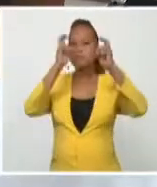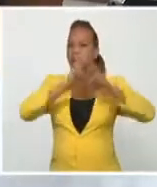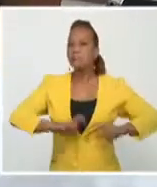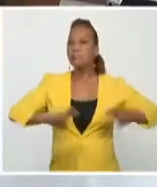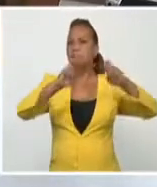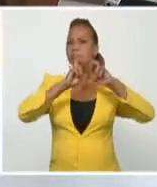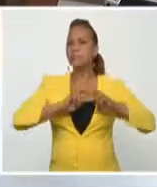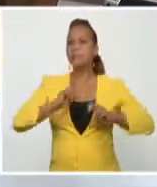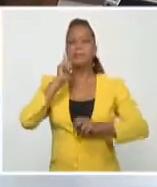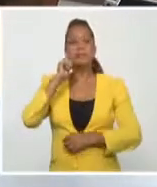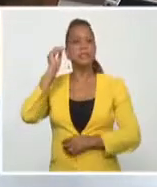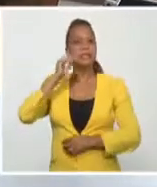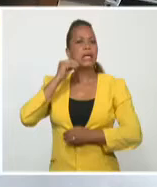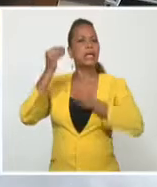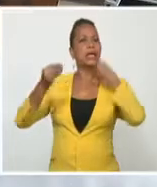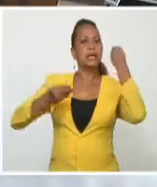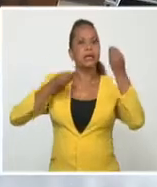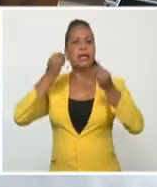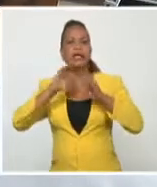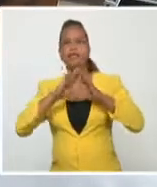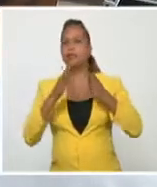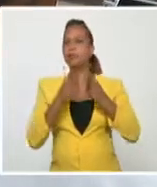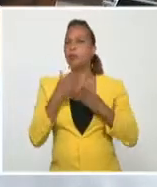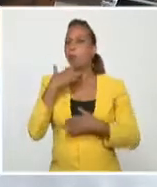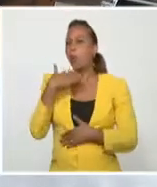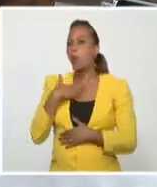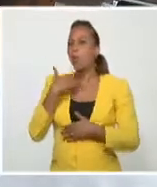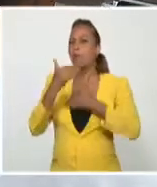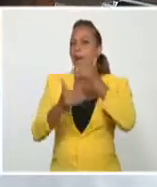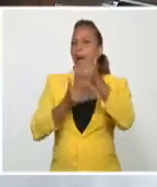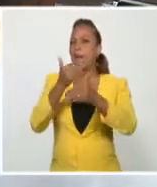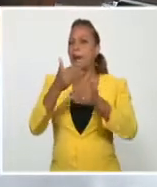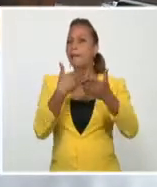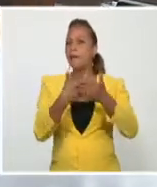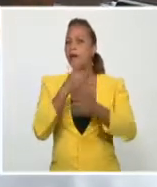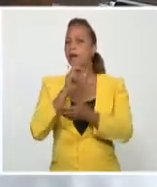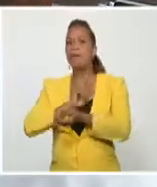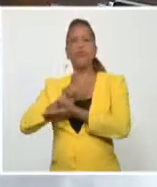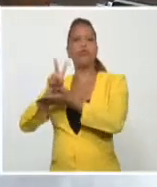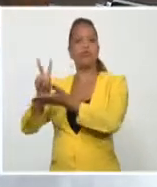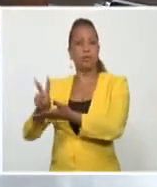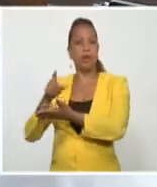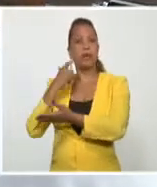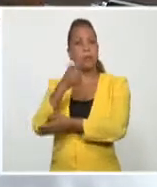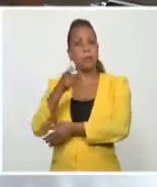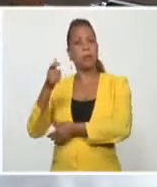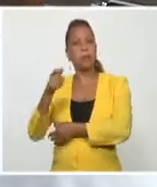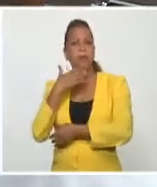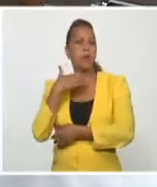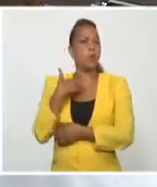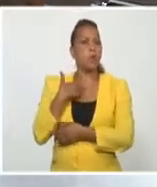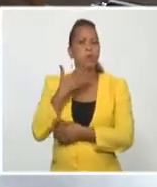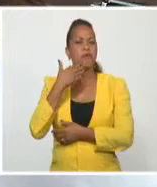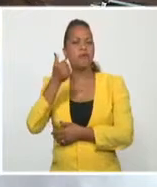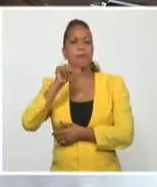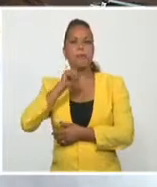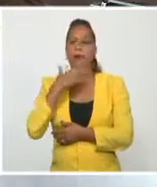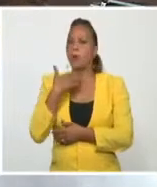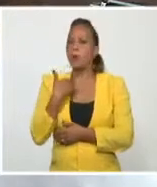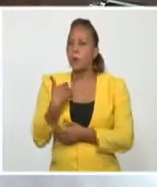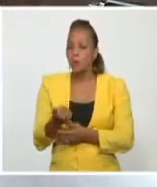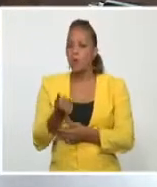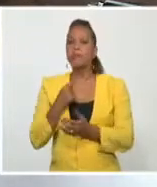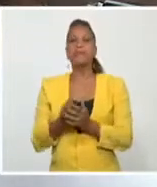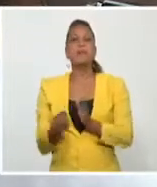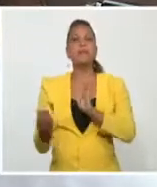bueno, la expectativa de este análisis interino del fase 3 es muy importante. Y también la estrategia de vacunación, de